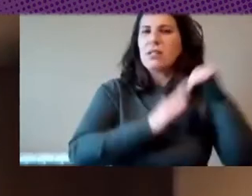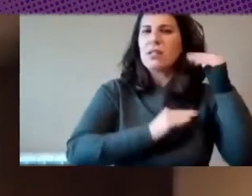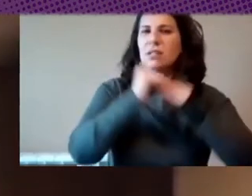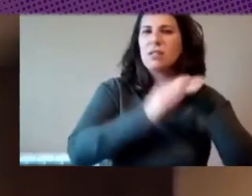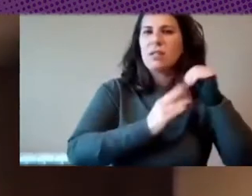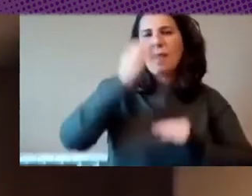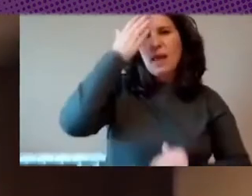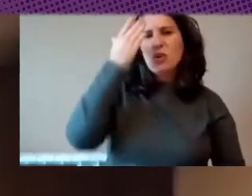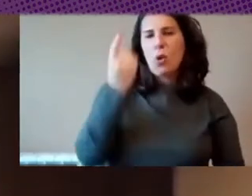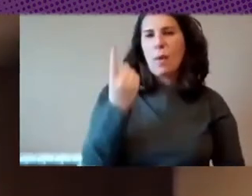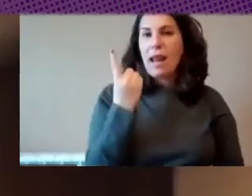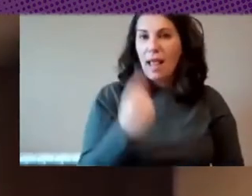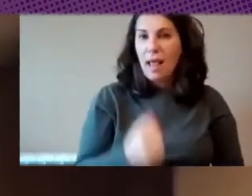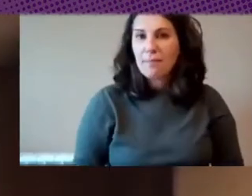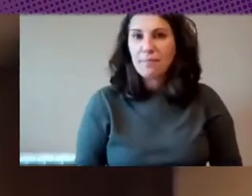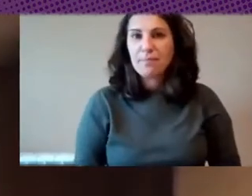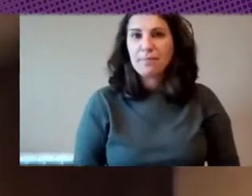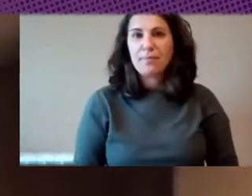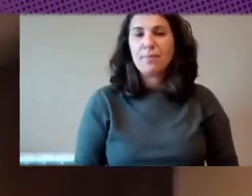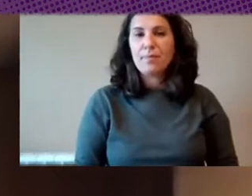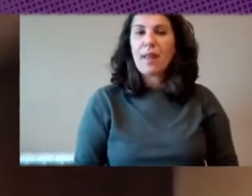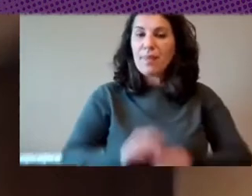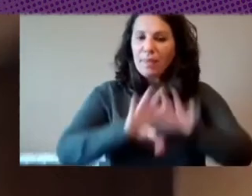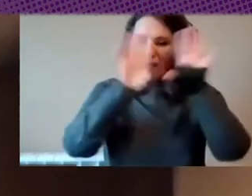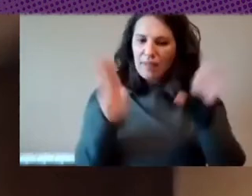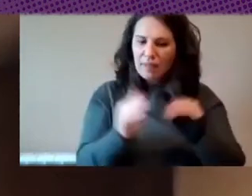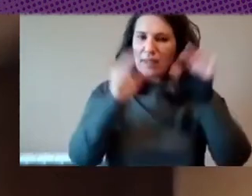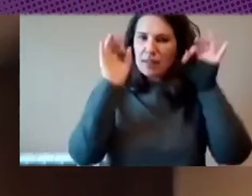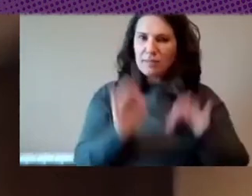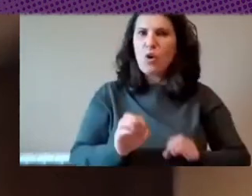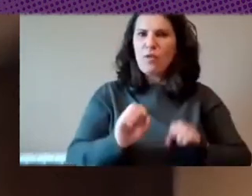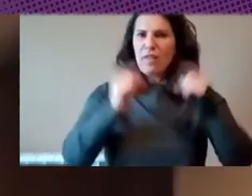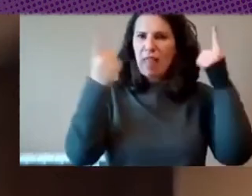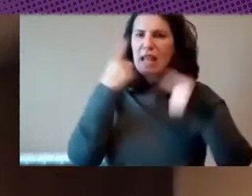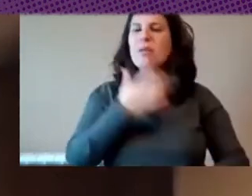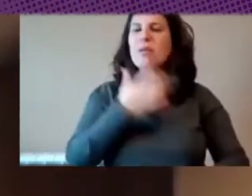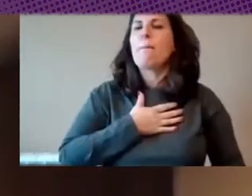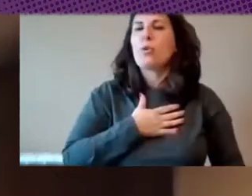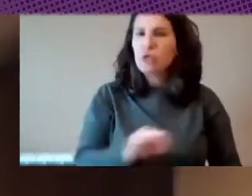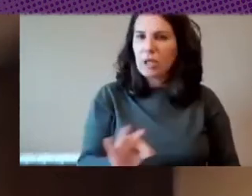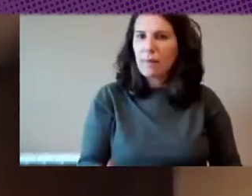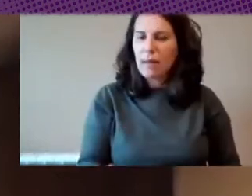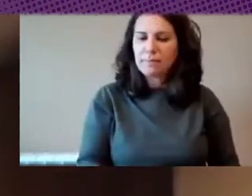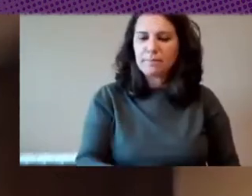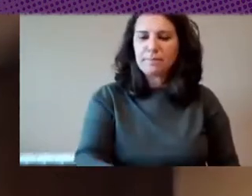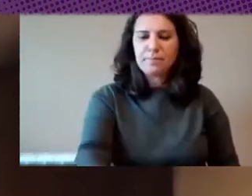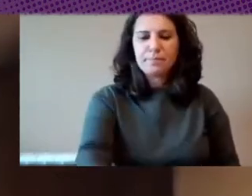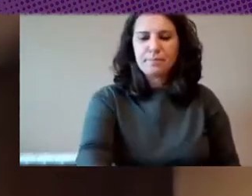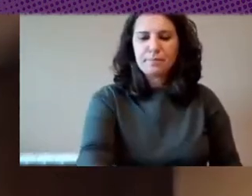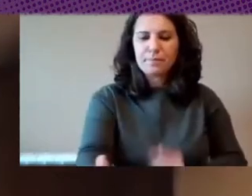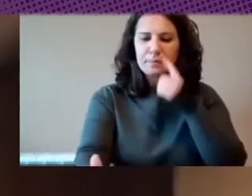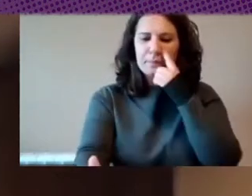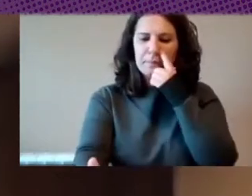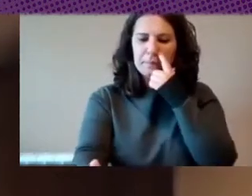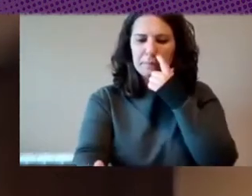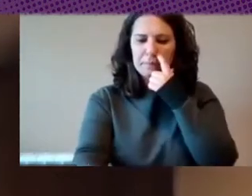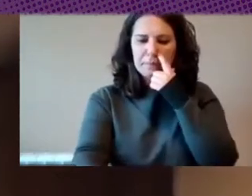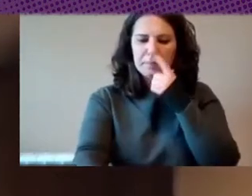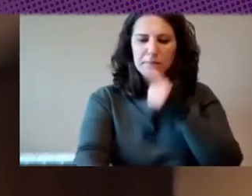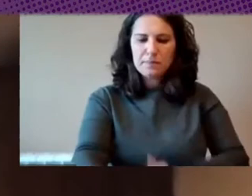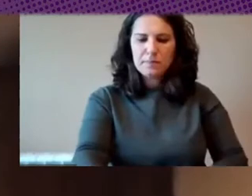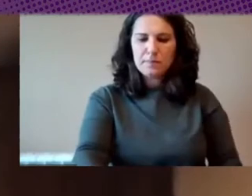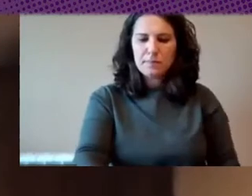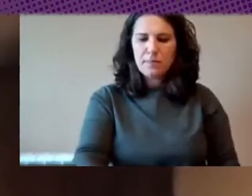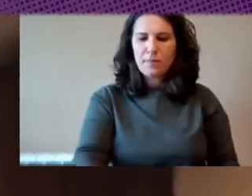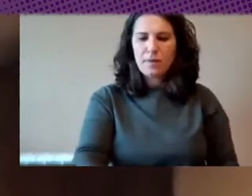soberanía eso definitivamente sí es posible vemos que hay iniciativas